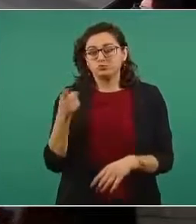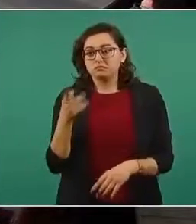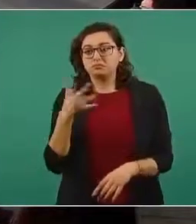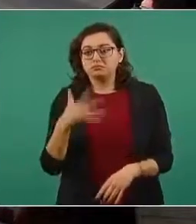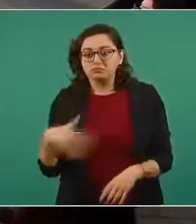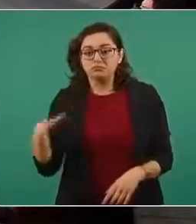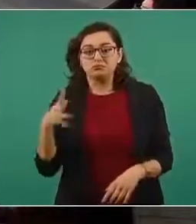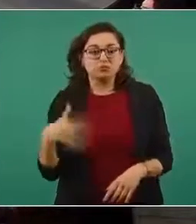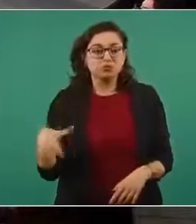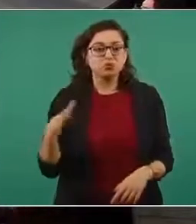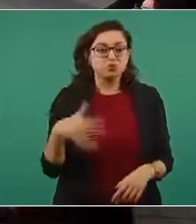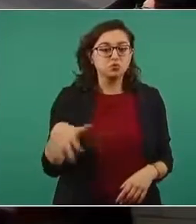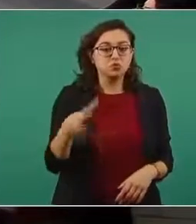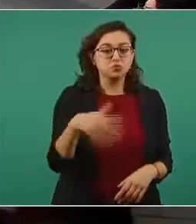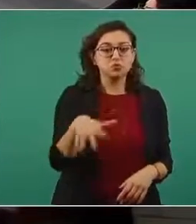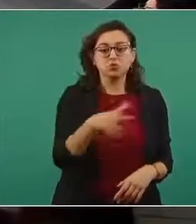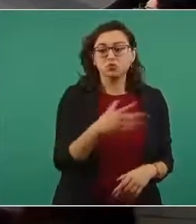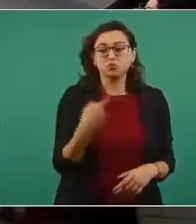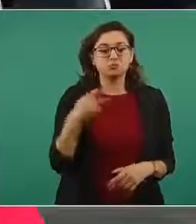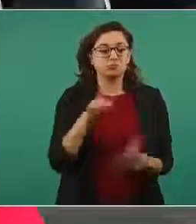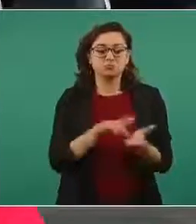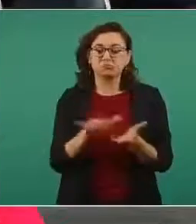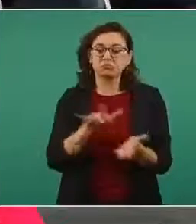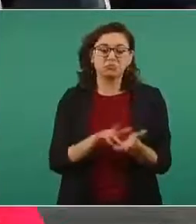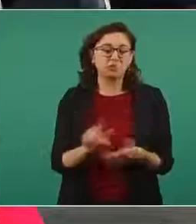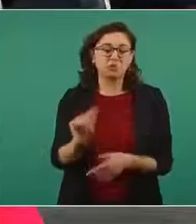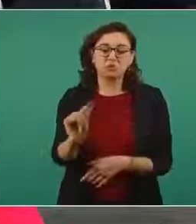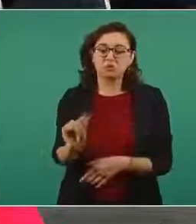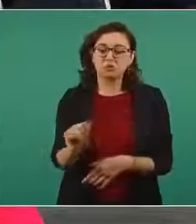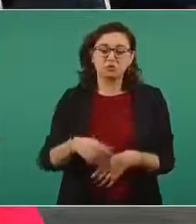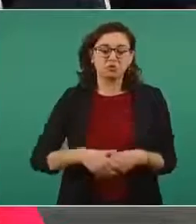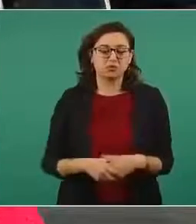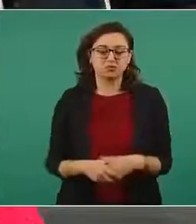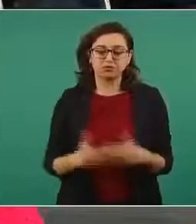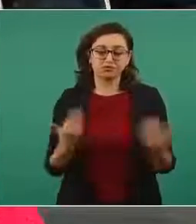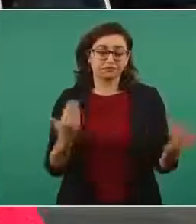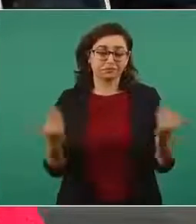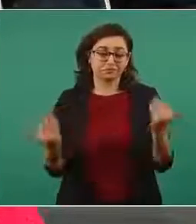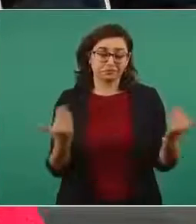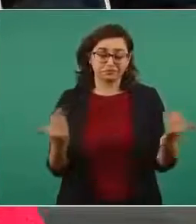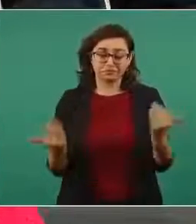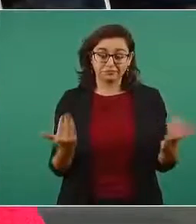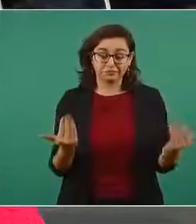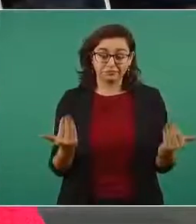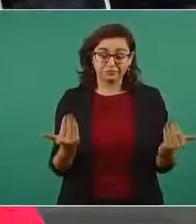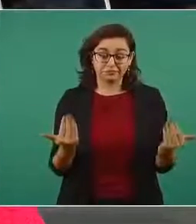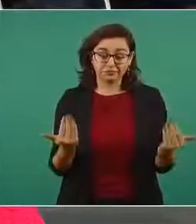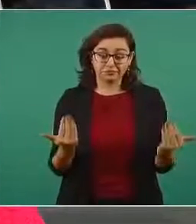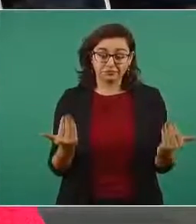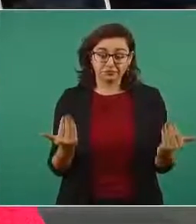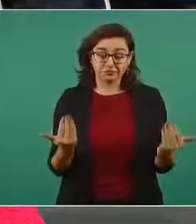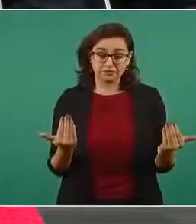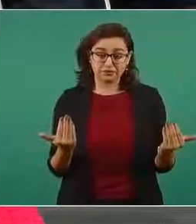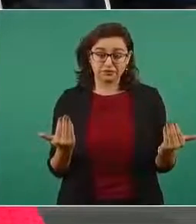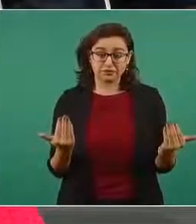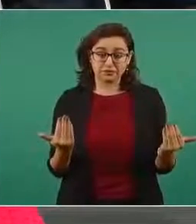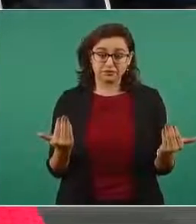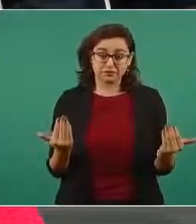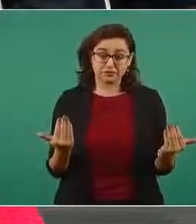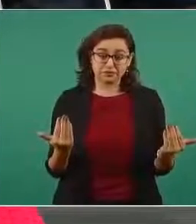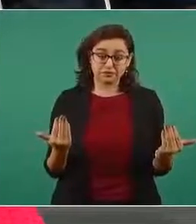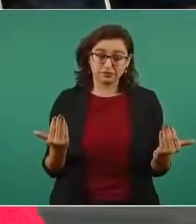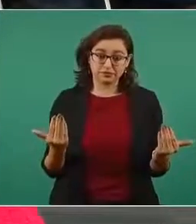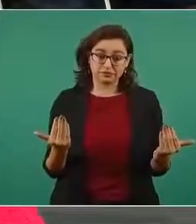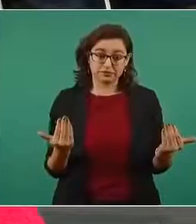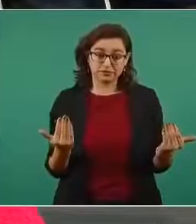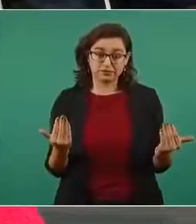buscándolo pero no lo o sea es mínimo y presidente aquí una comparación si cuando se trata de cuando se trata